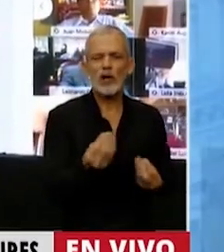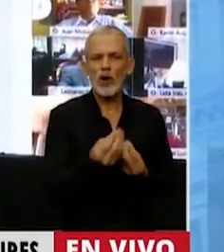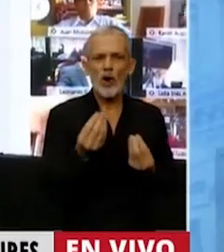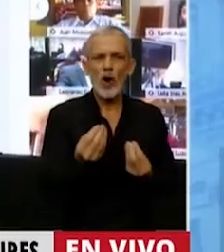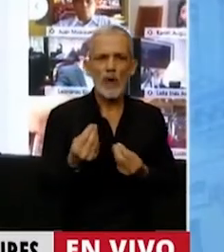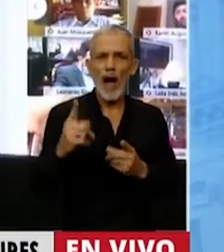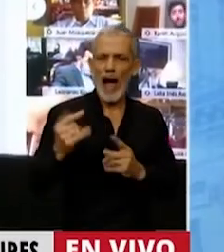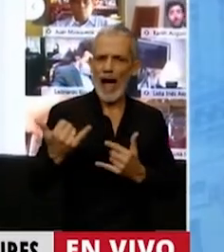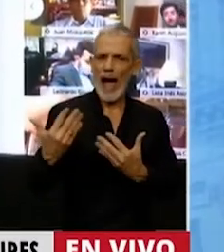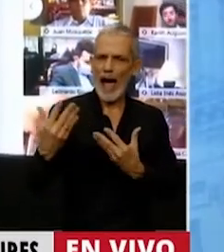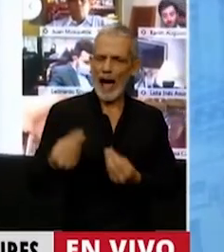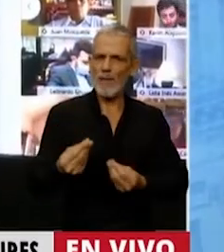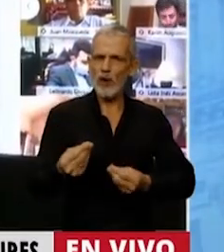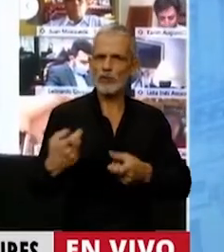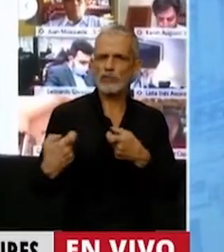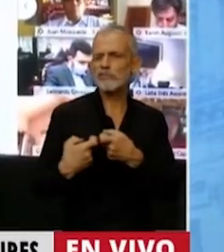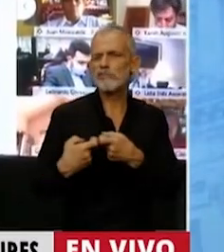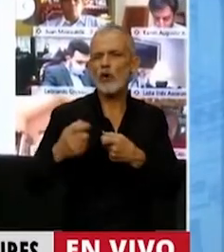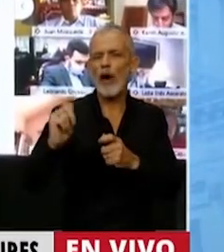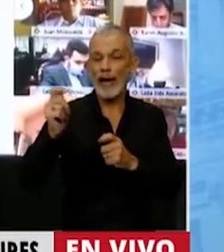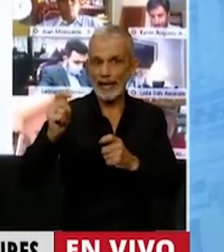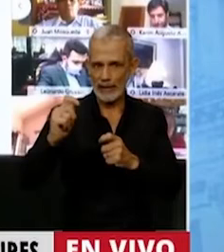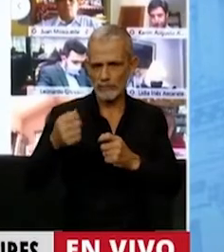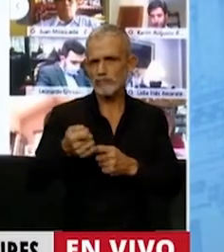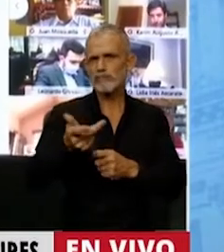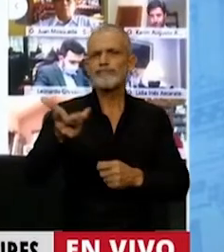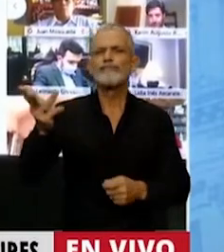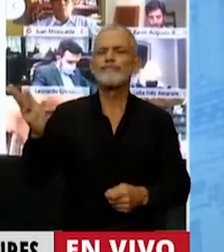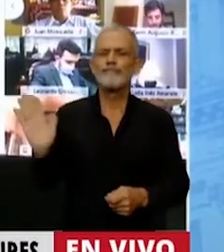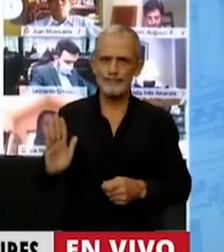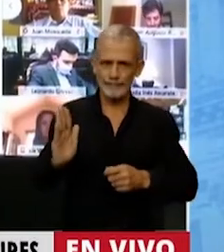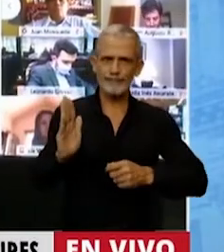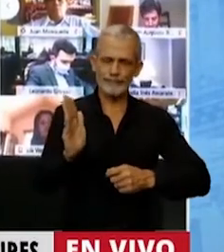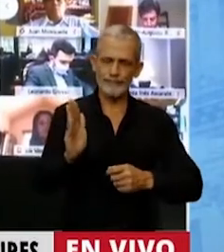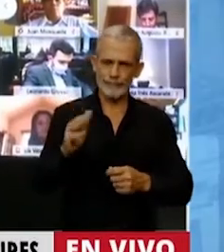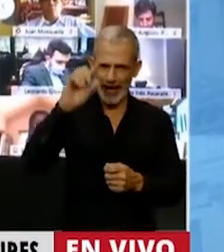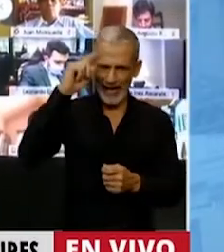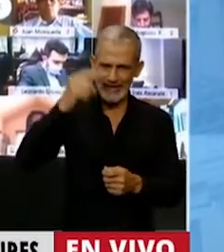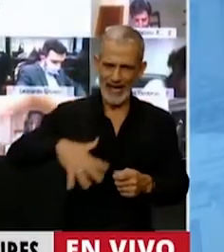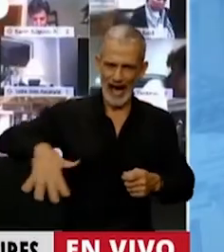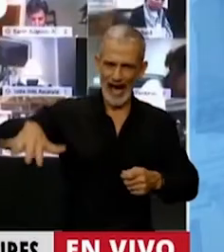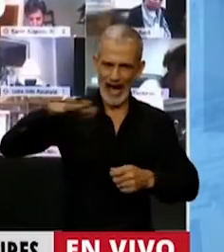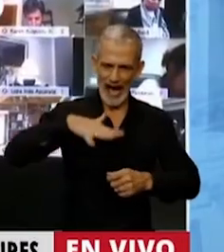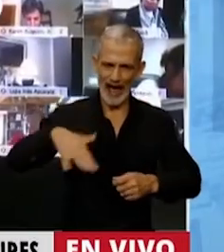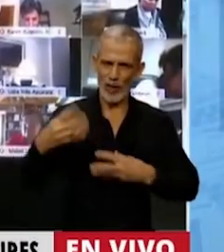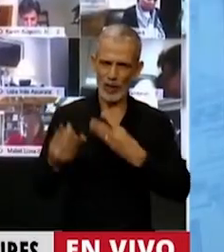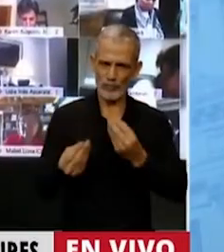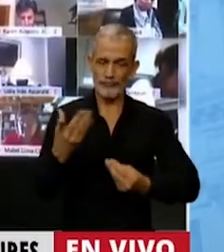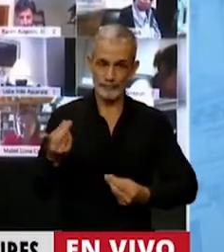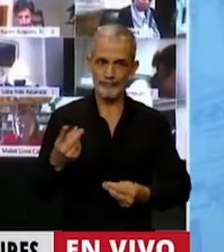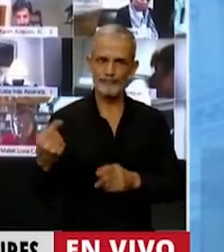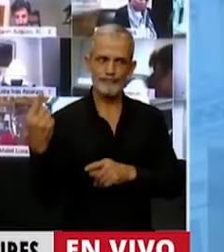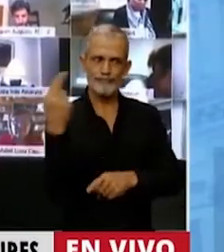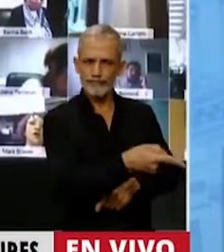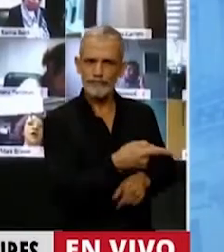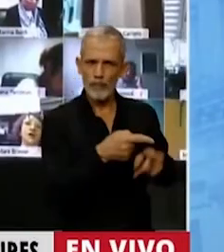con la complicidad de una cantidad muy importante de estamentos del Estado. En ese ataque